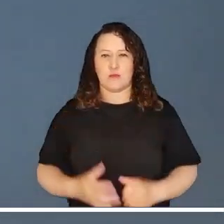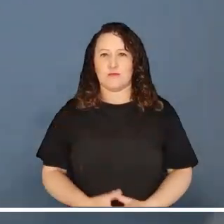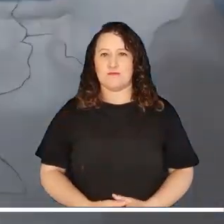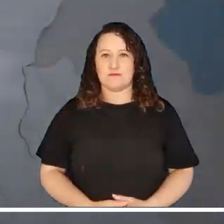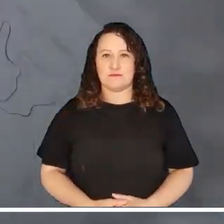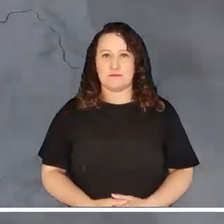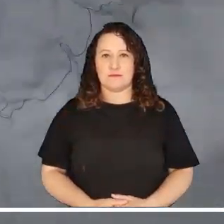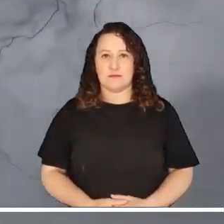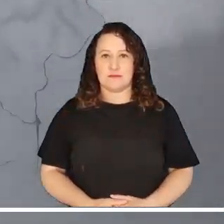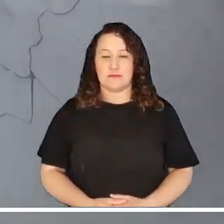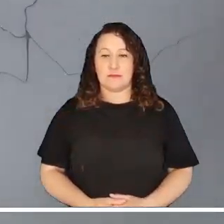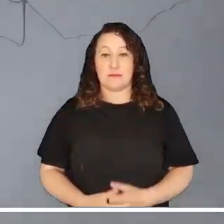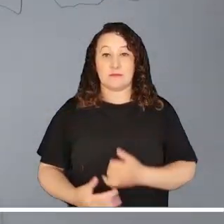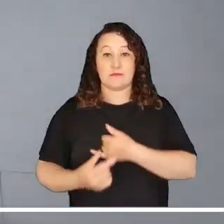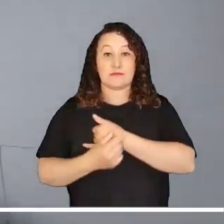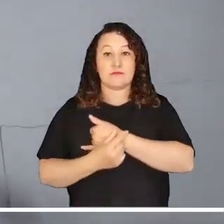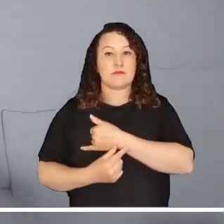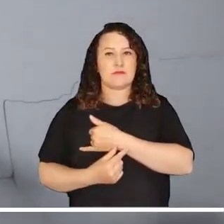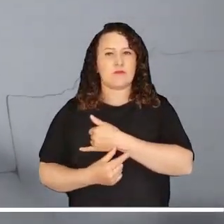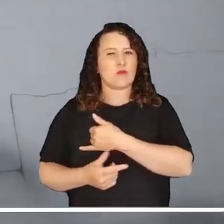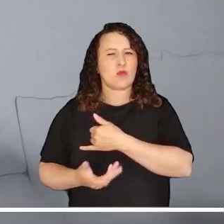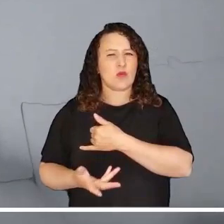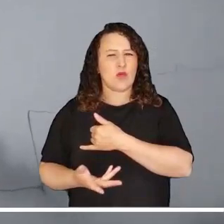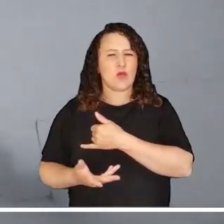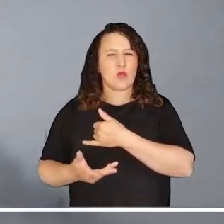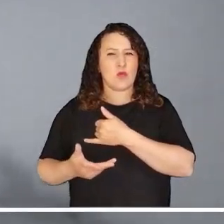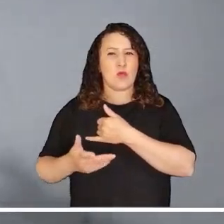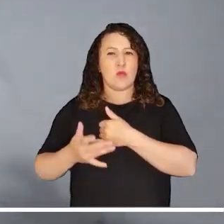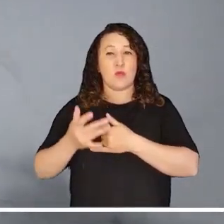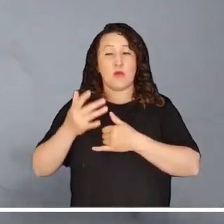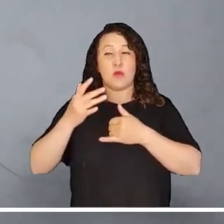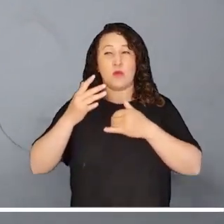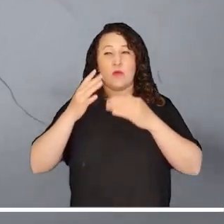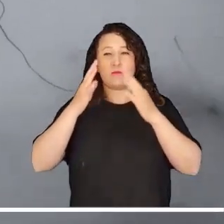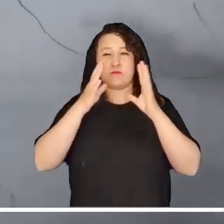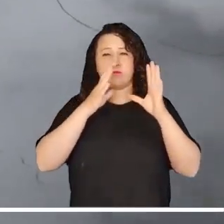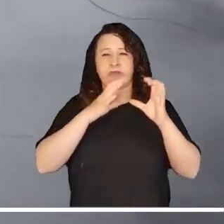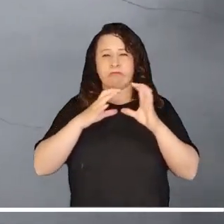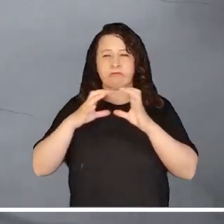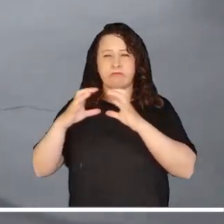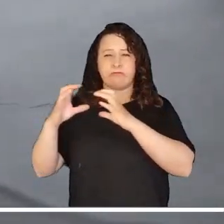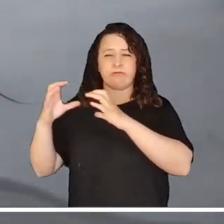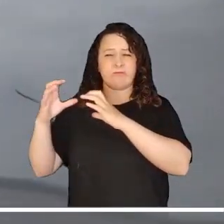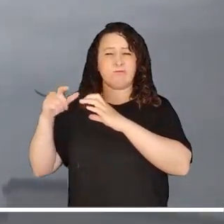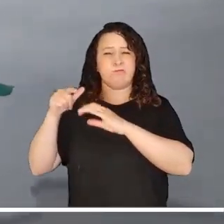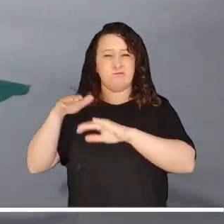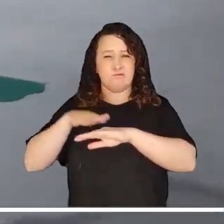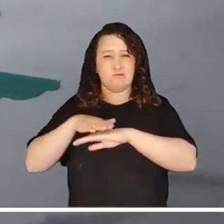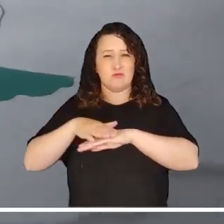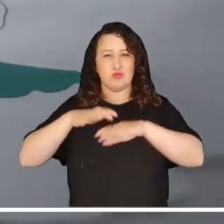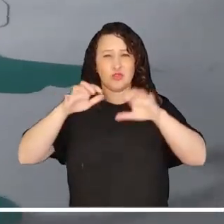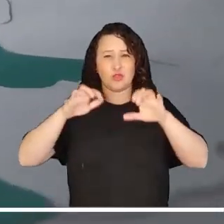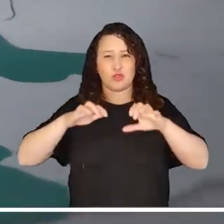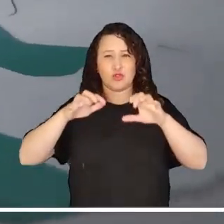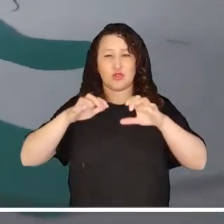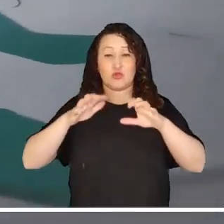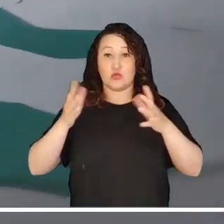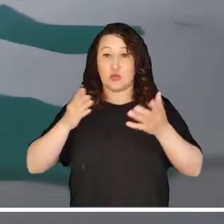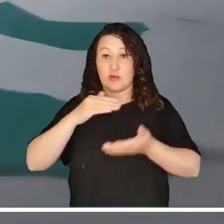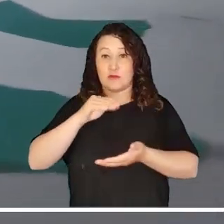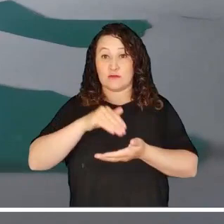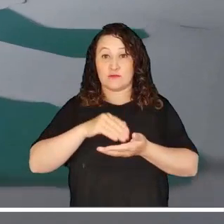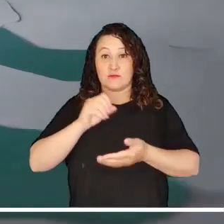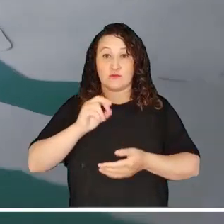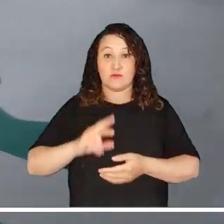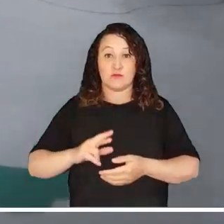cubierto. La región pacífica finaliza la jornada entre varios sistemas nublados que provocarán lluvias focalizadas